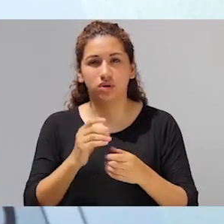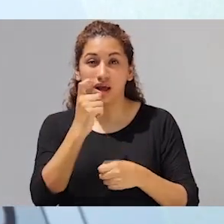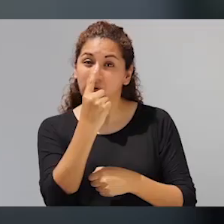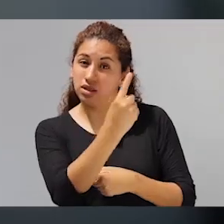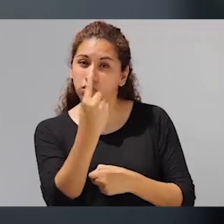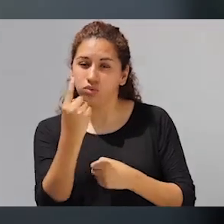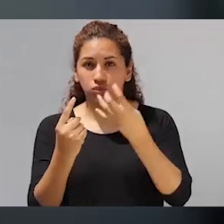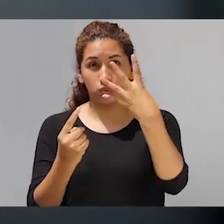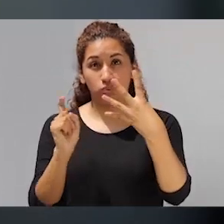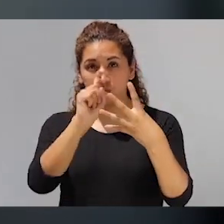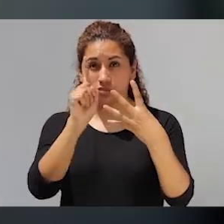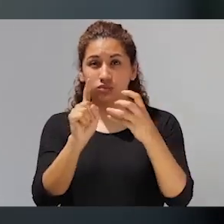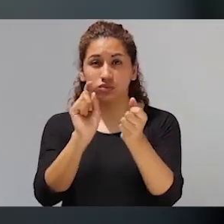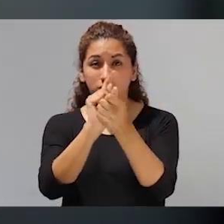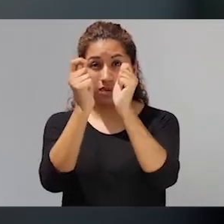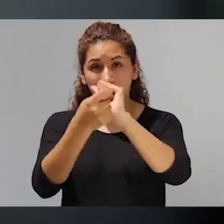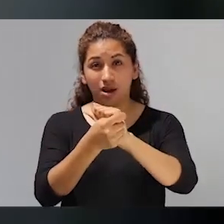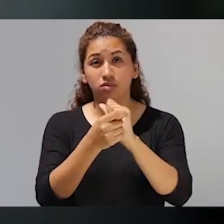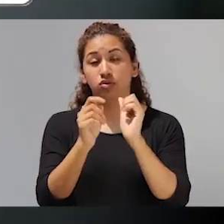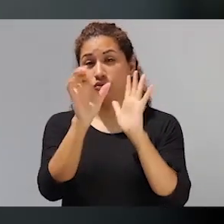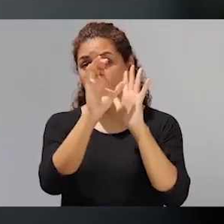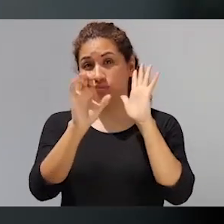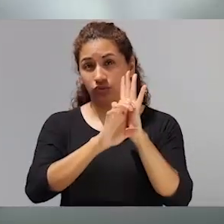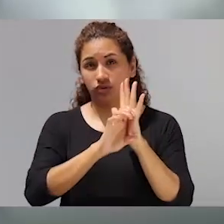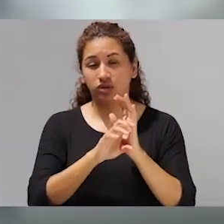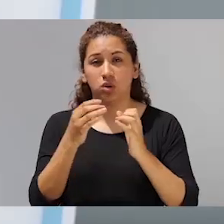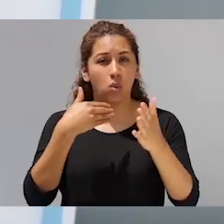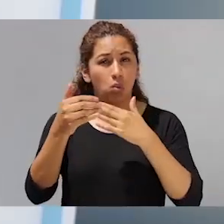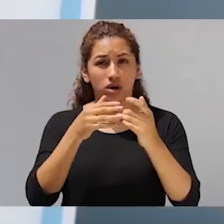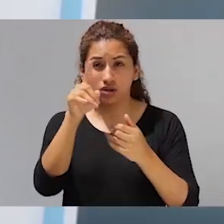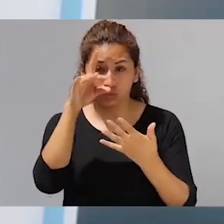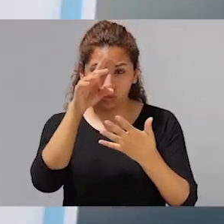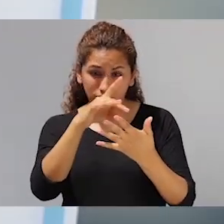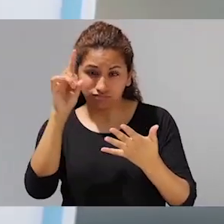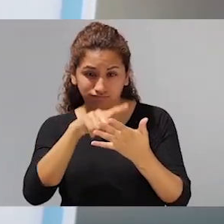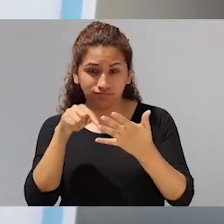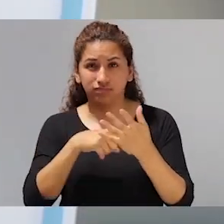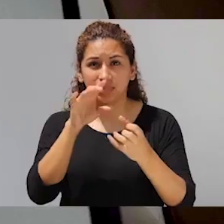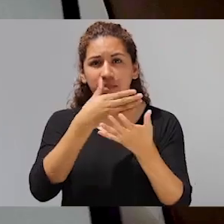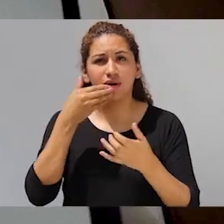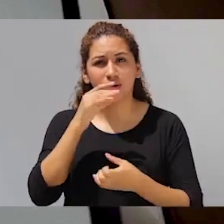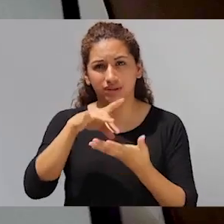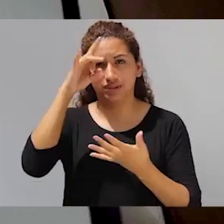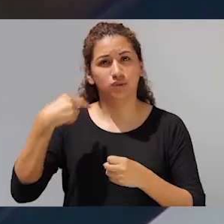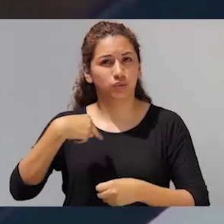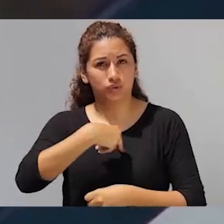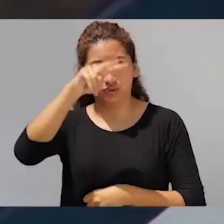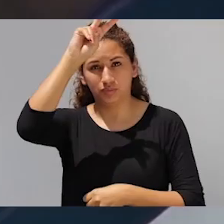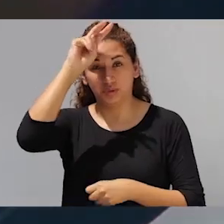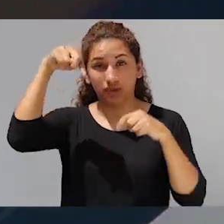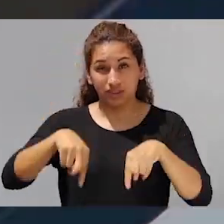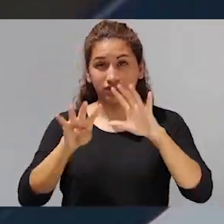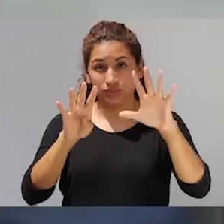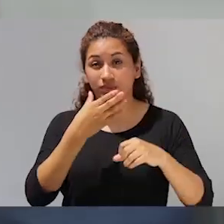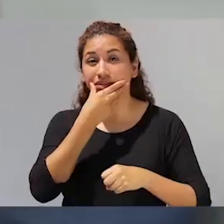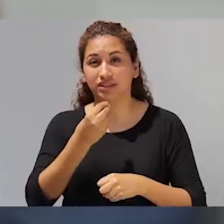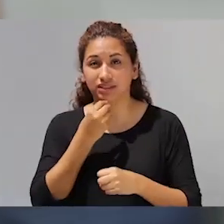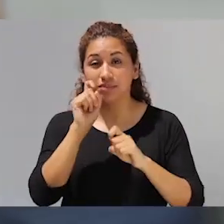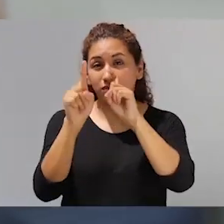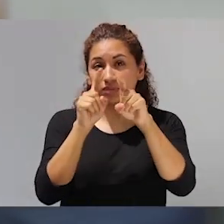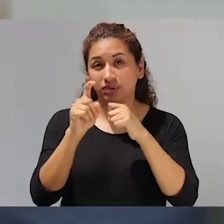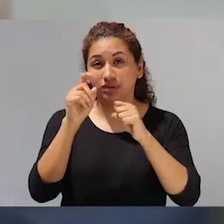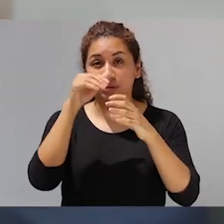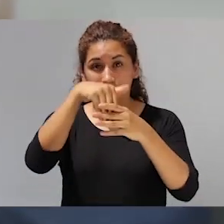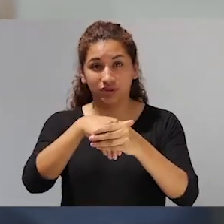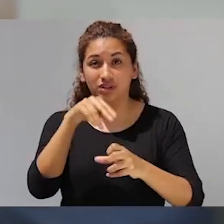estamos de acuerdo. Por cada uno de los cuatro proyectos de reforma constitucional, lo que tú decidas será la mejor elección para el Perú. Este